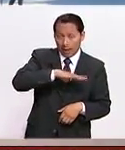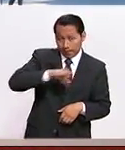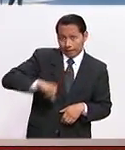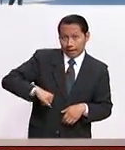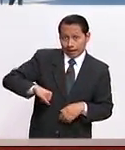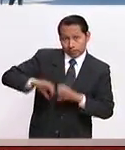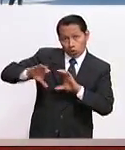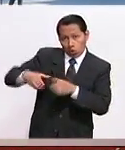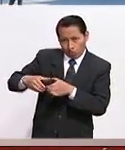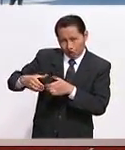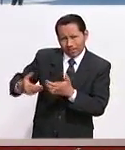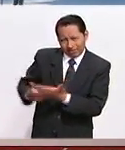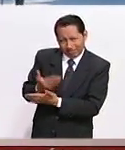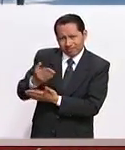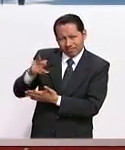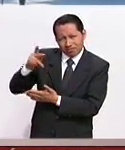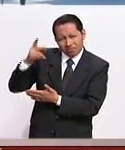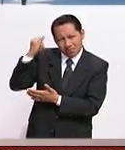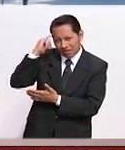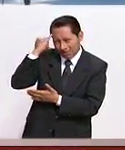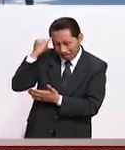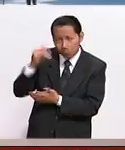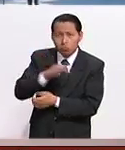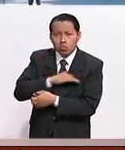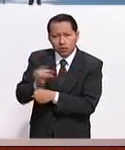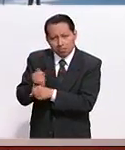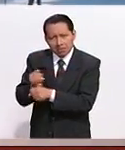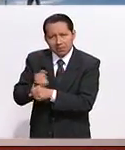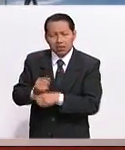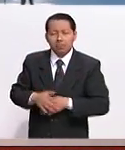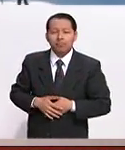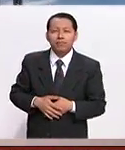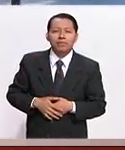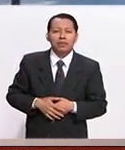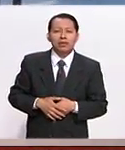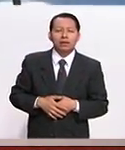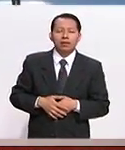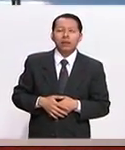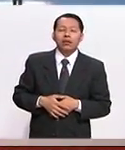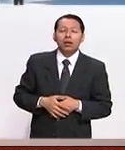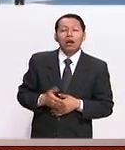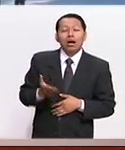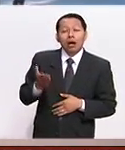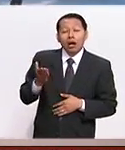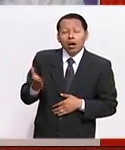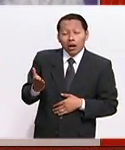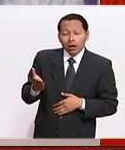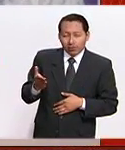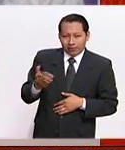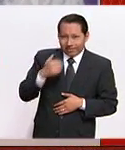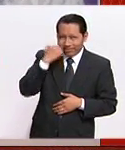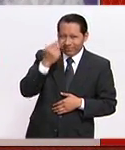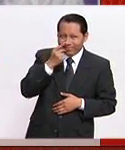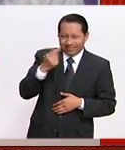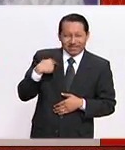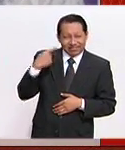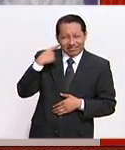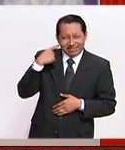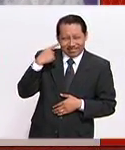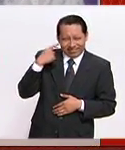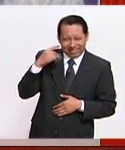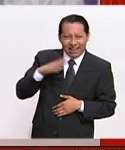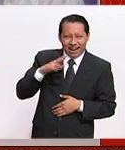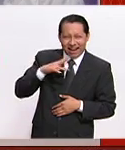comunidades de origen en hacer un trabajo de campo en investigación. Ezequiel, y quiero decirte que estamos oyendo por allá de fondo un